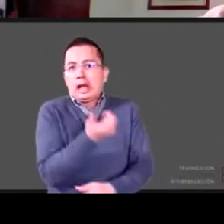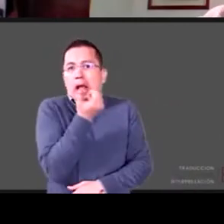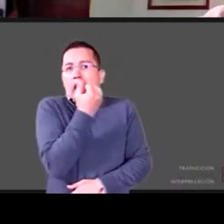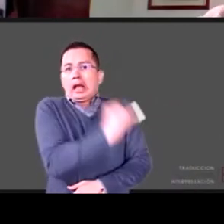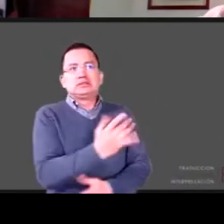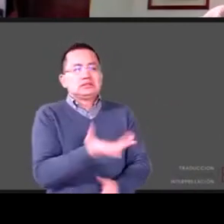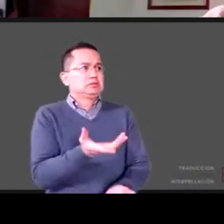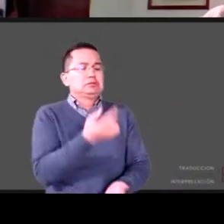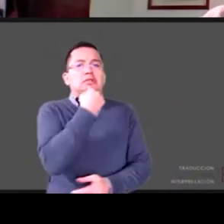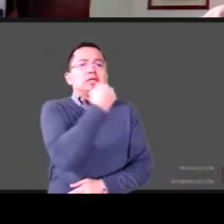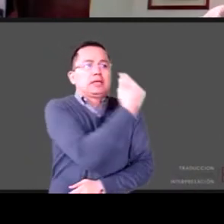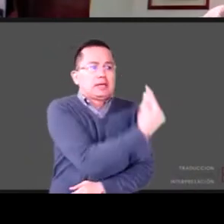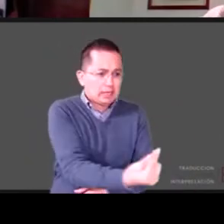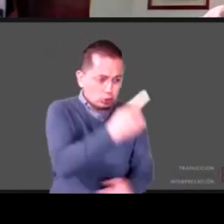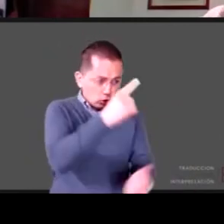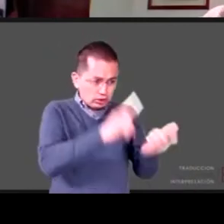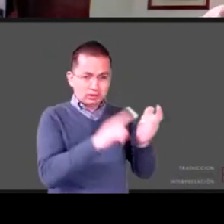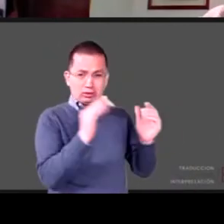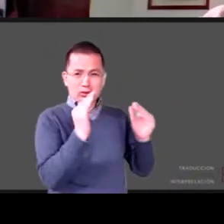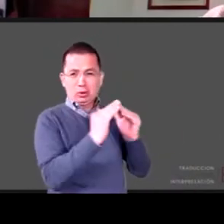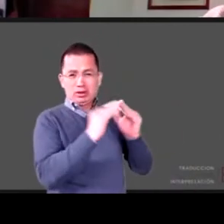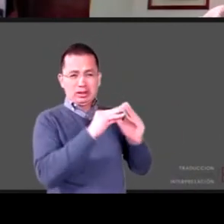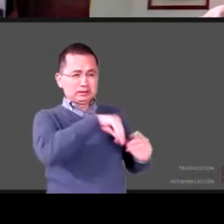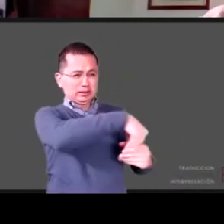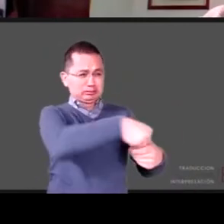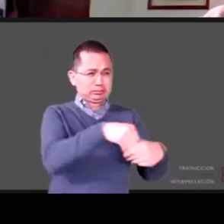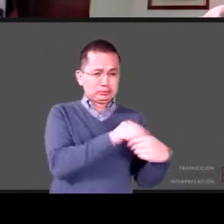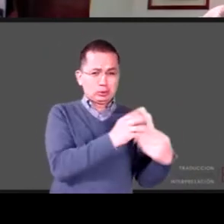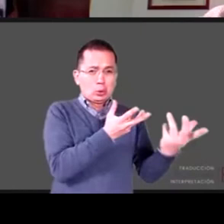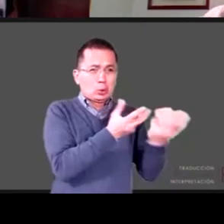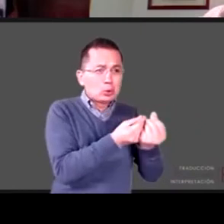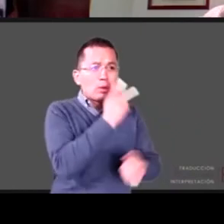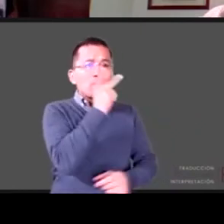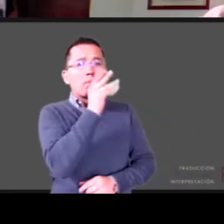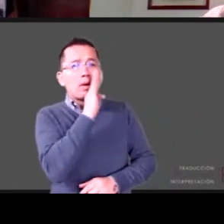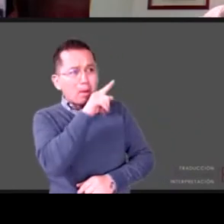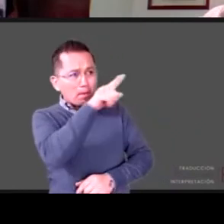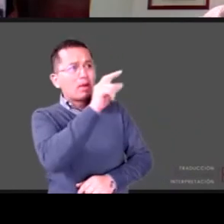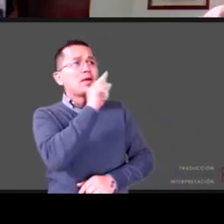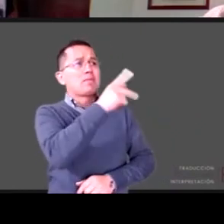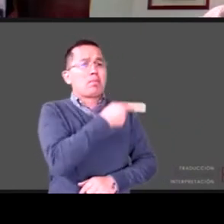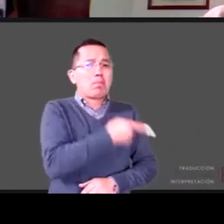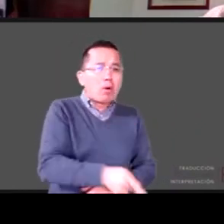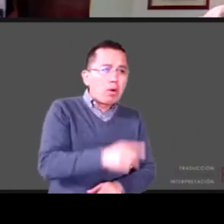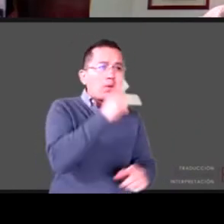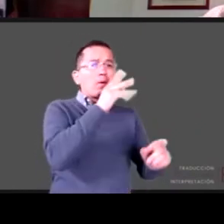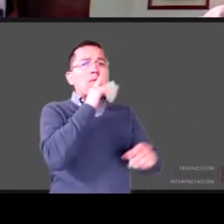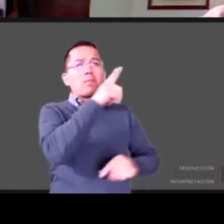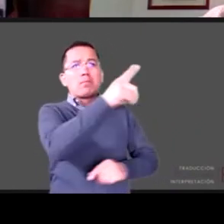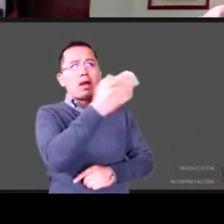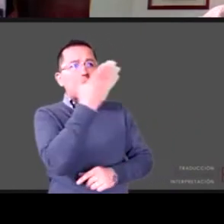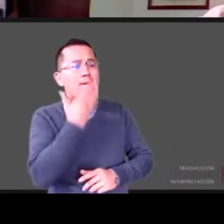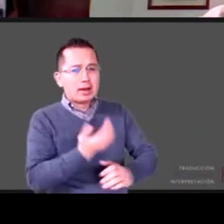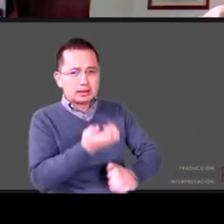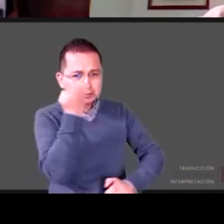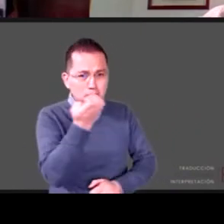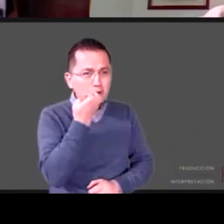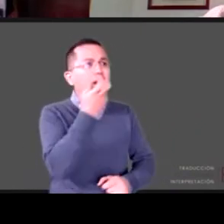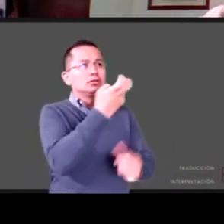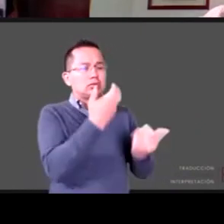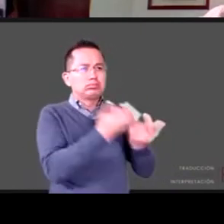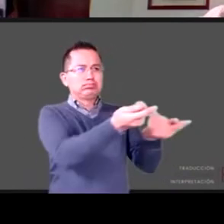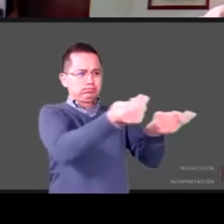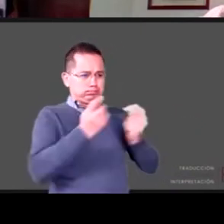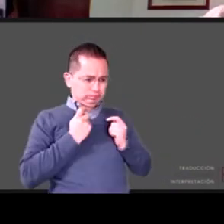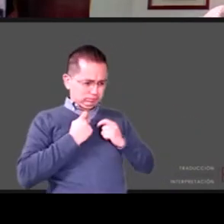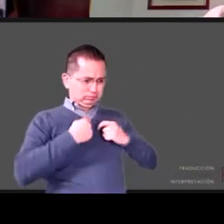baja escolaridad y estos elementos están ahí activos mientras esos elementos estructurales detonantes del trabajo